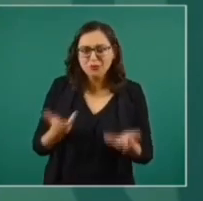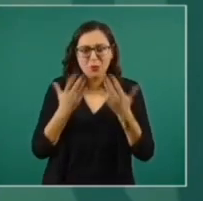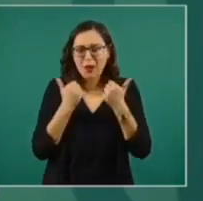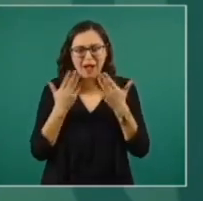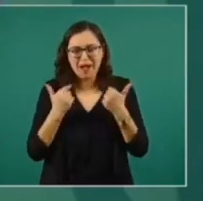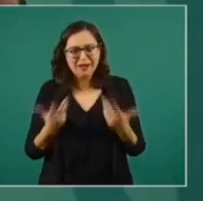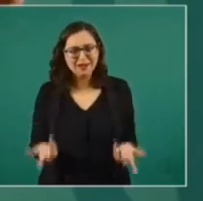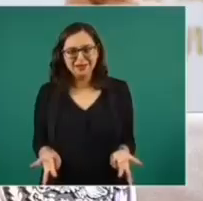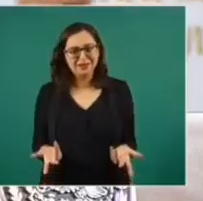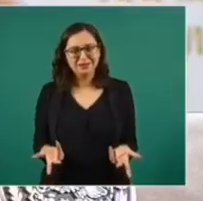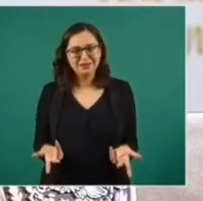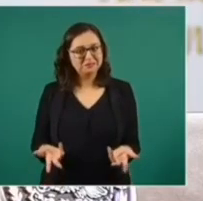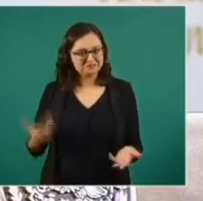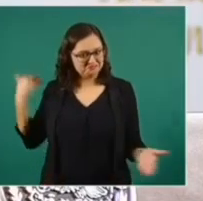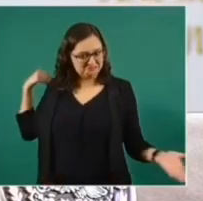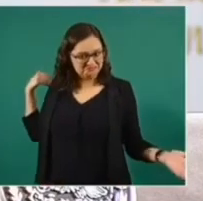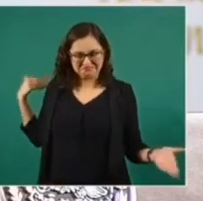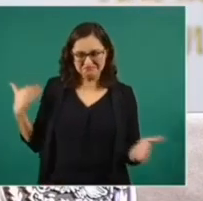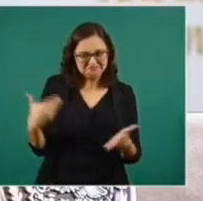Una mafia.